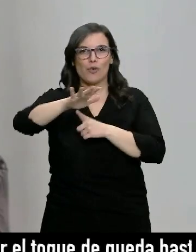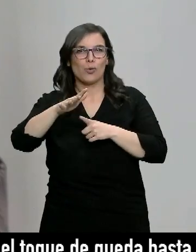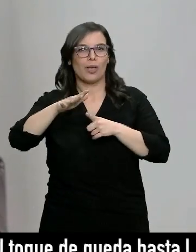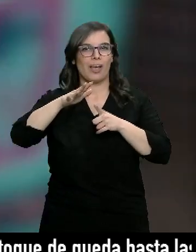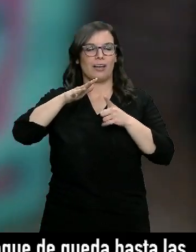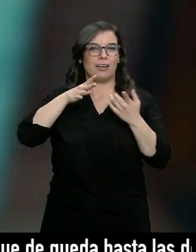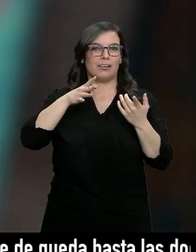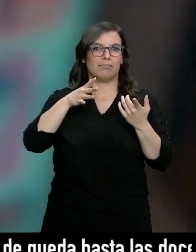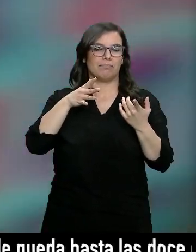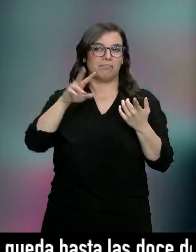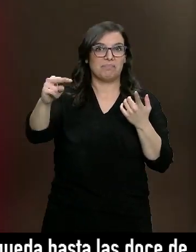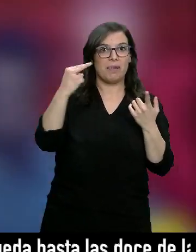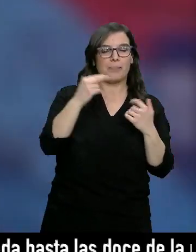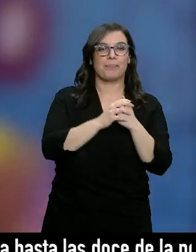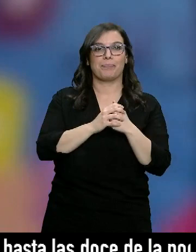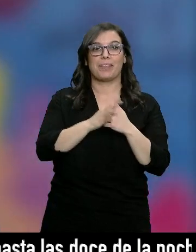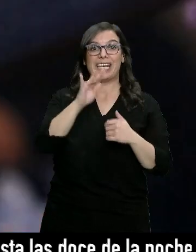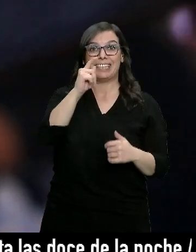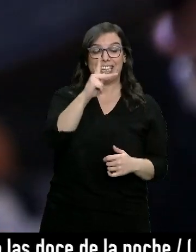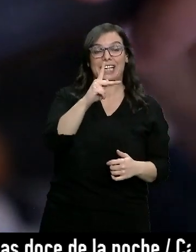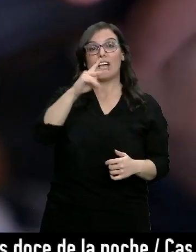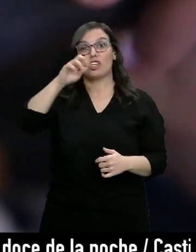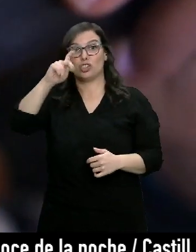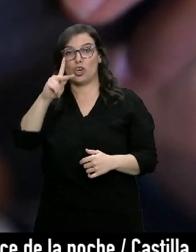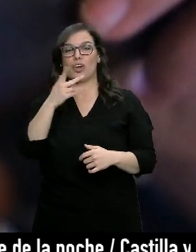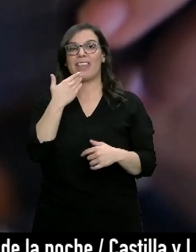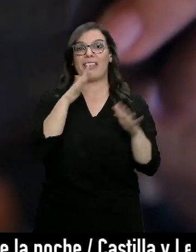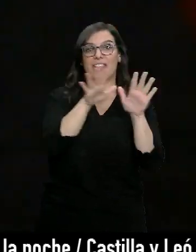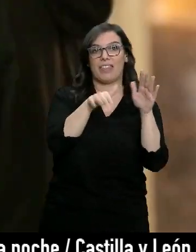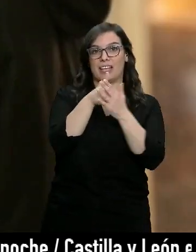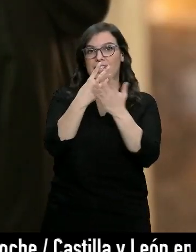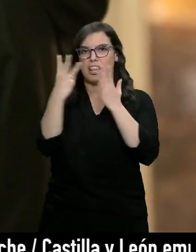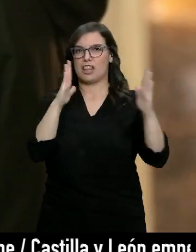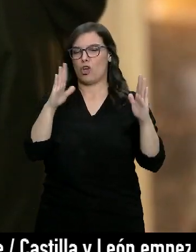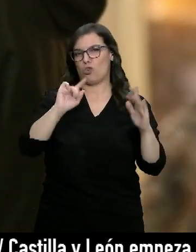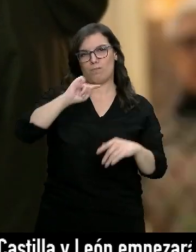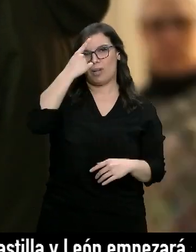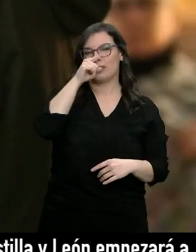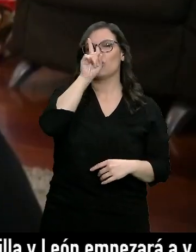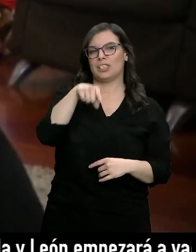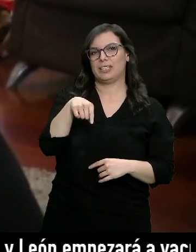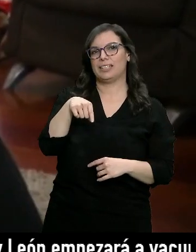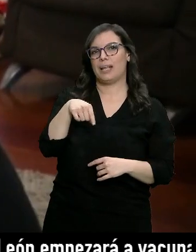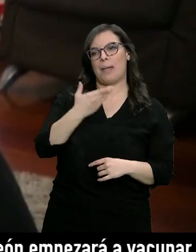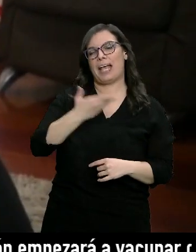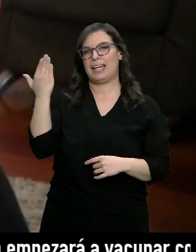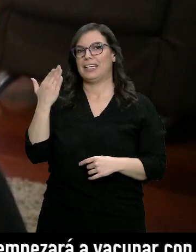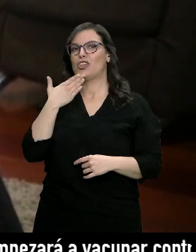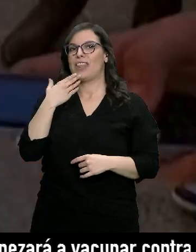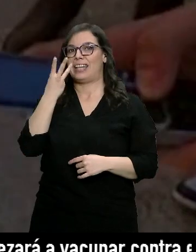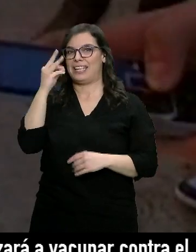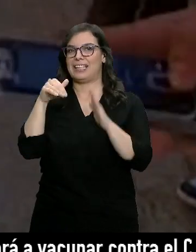público que les ve. TikTok reina entre los que tienen de 10 a 18 años, pero también le hacen ojitos los de más de 30.